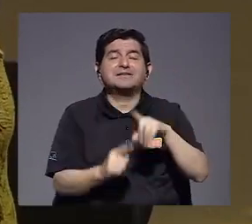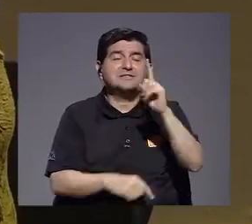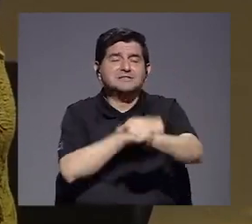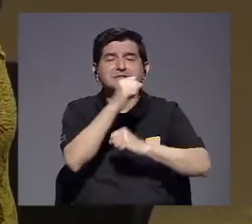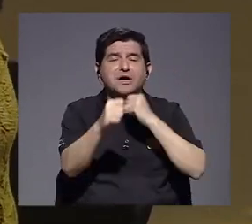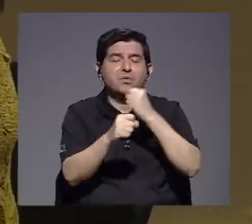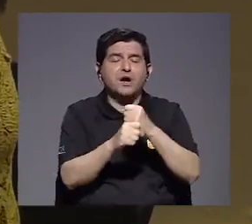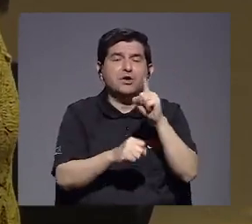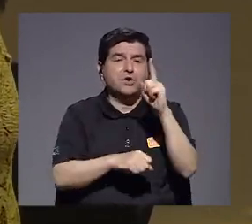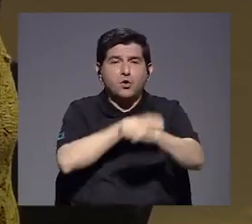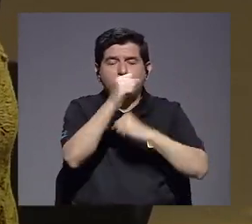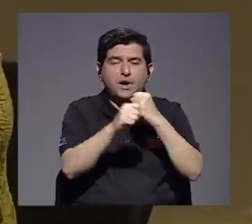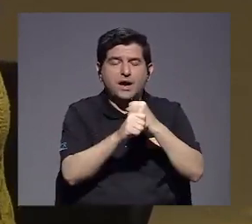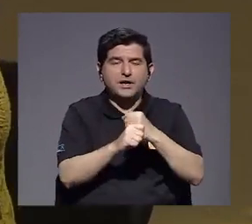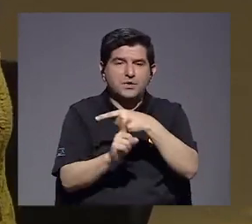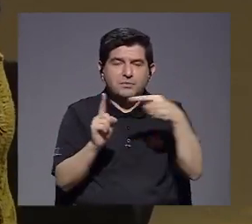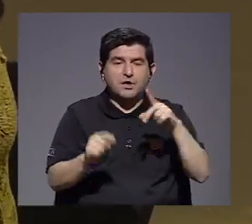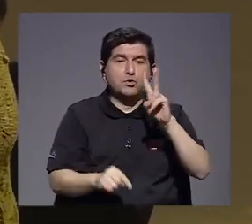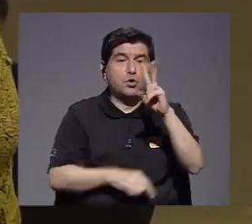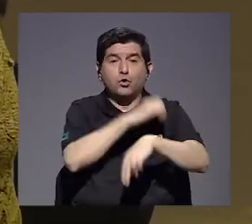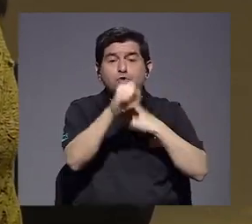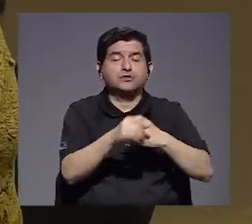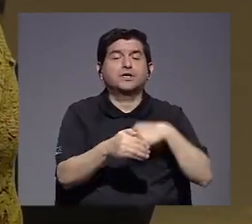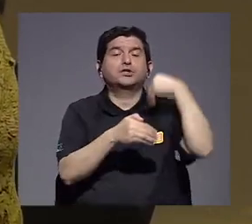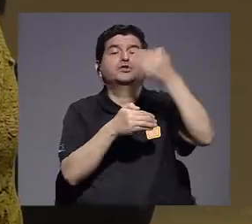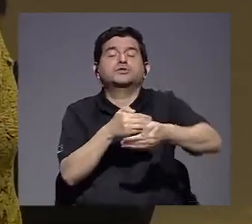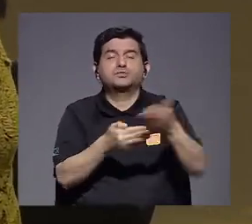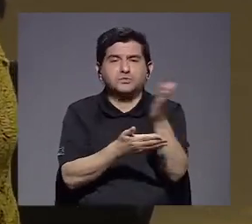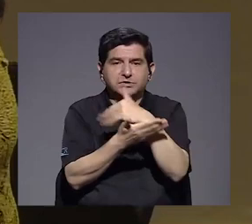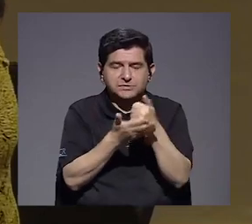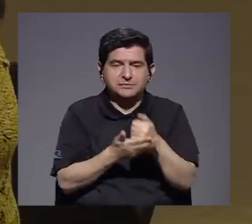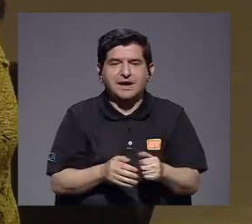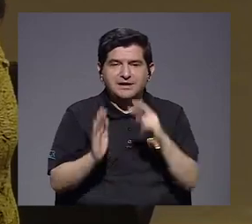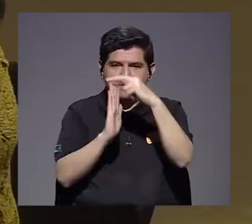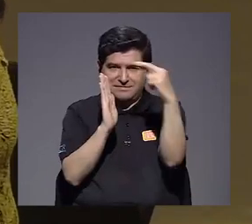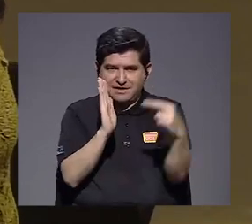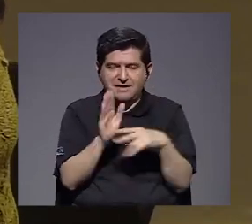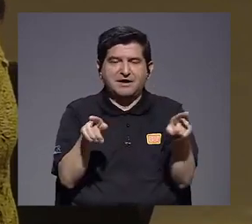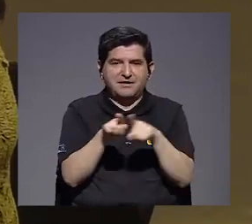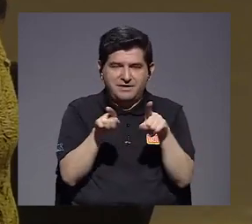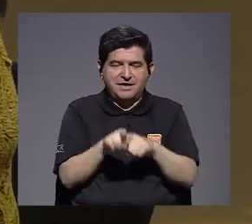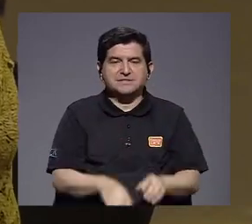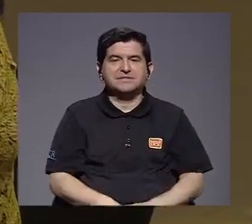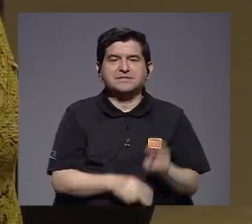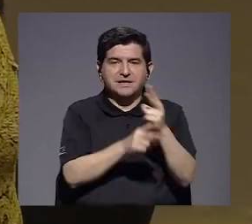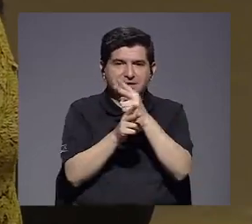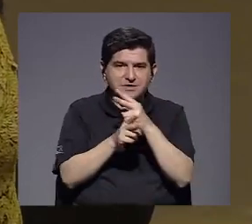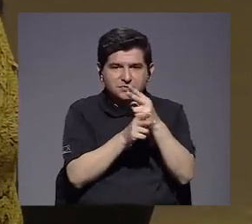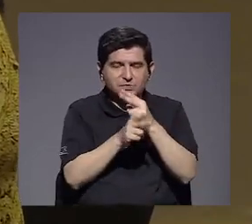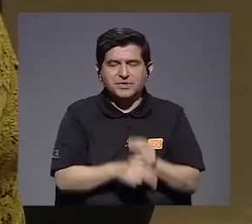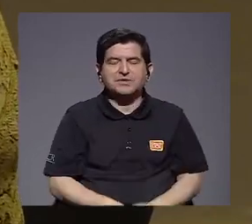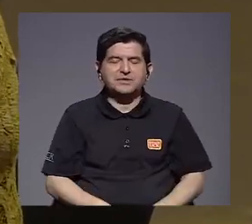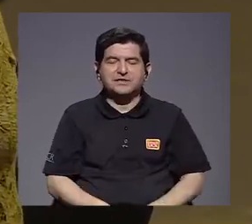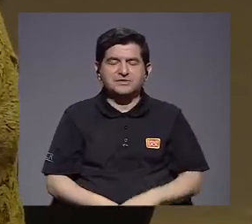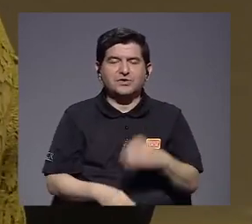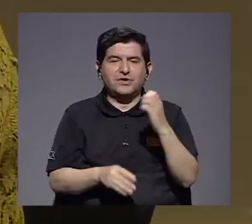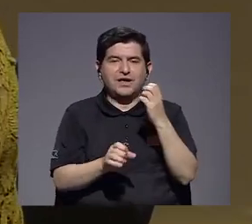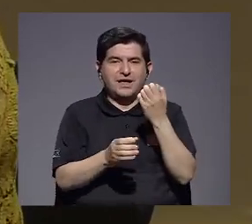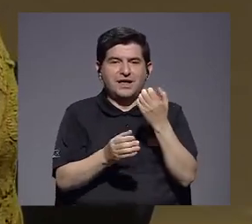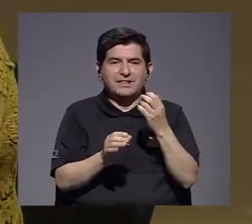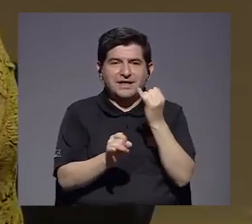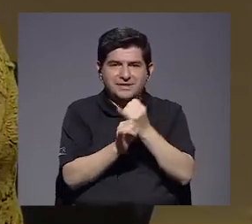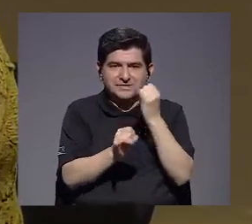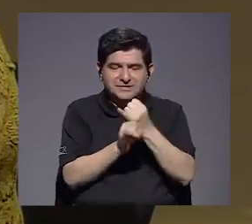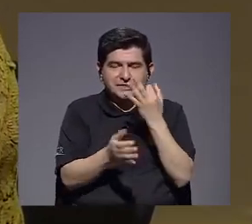un año, un año y medio, dos años después, porque eso es parte de lo que la regulación también de su jefe establece. Entonces, es una